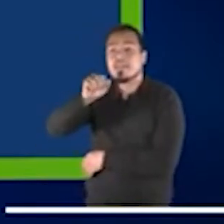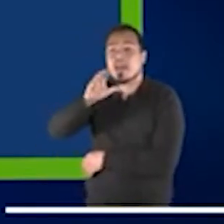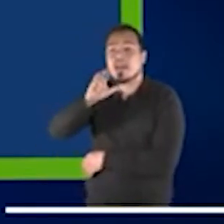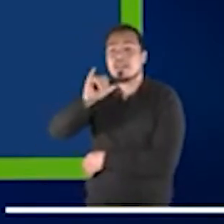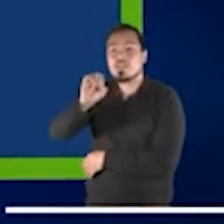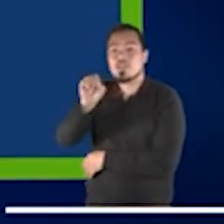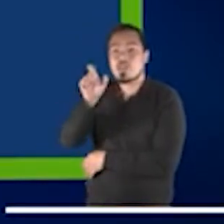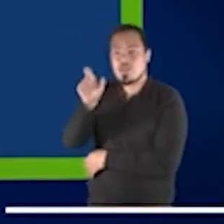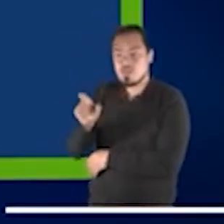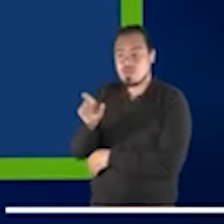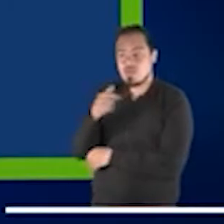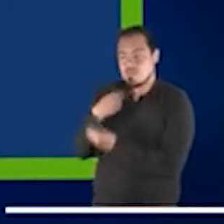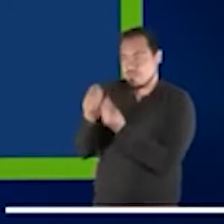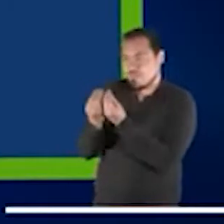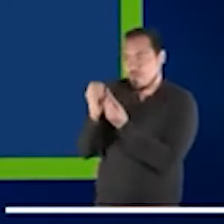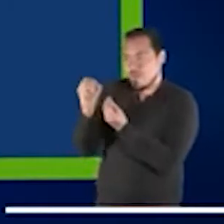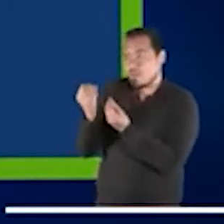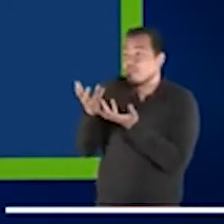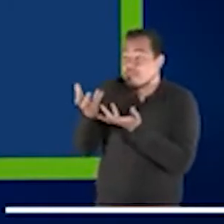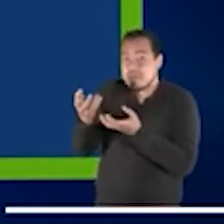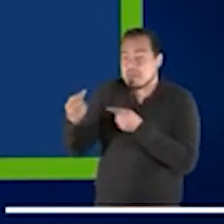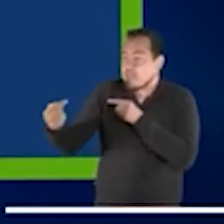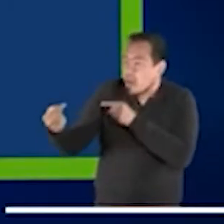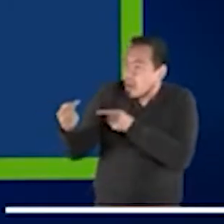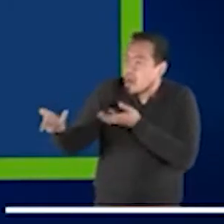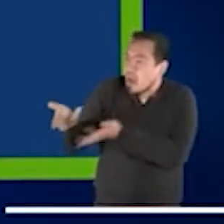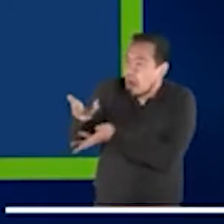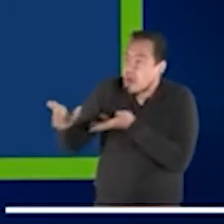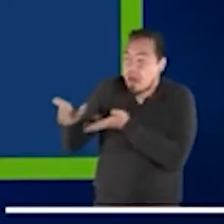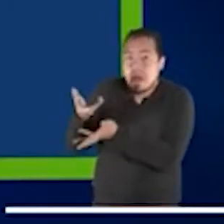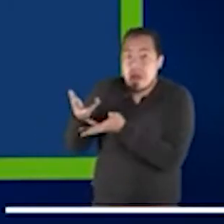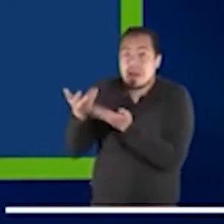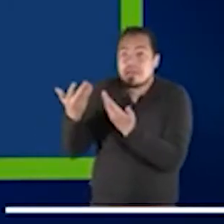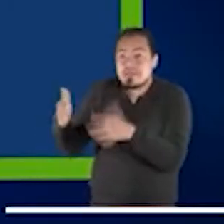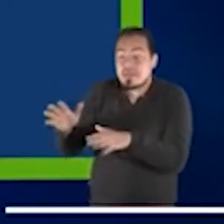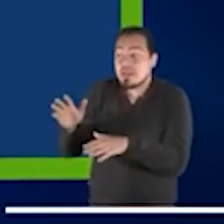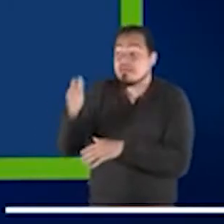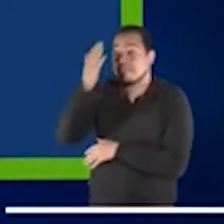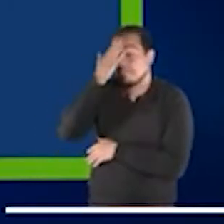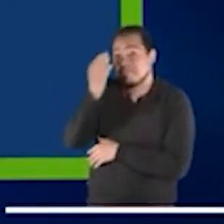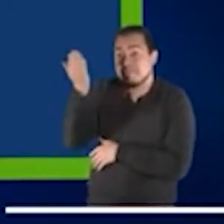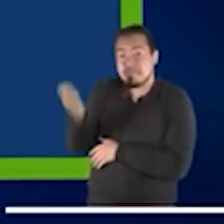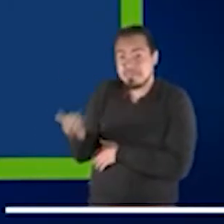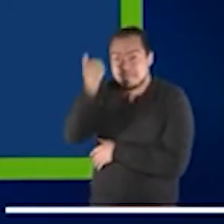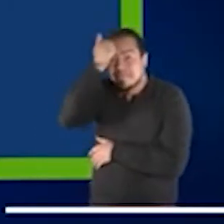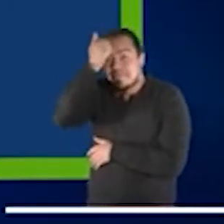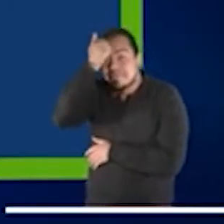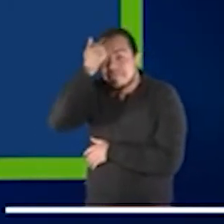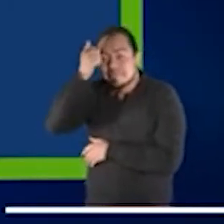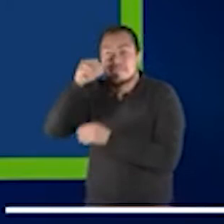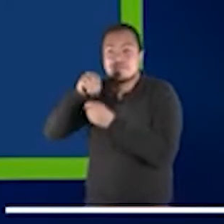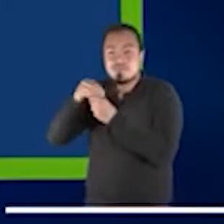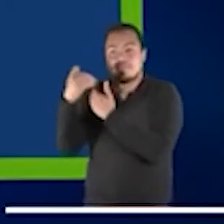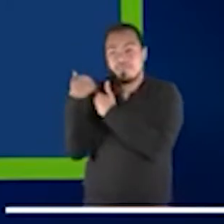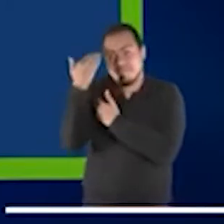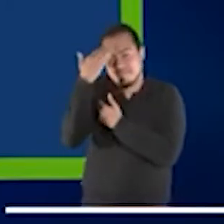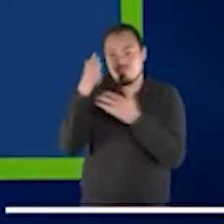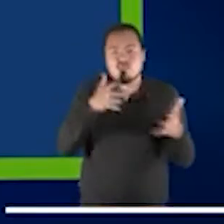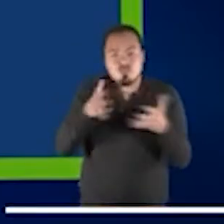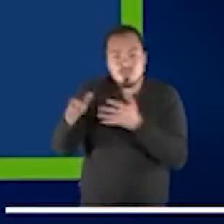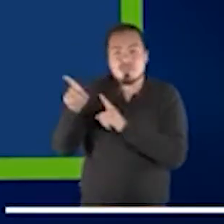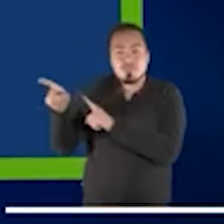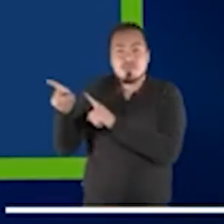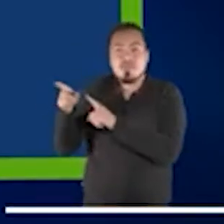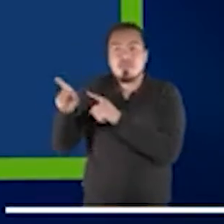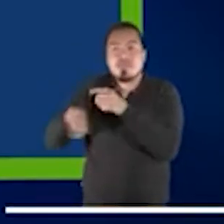este debate, como he dicho, Ignacio es profesor de Derecho Penal y también colaborador de